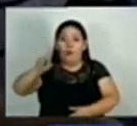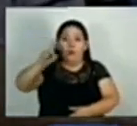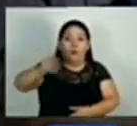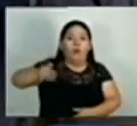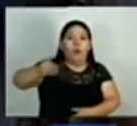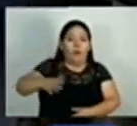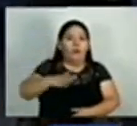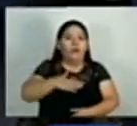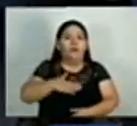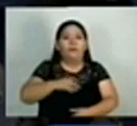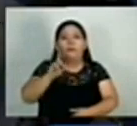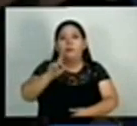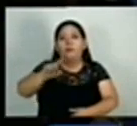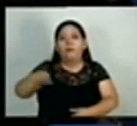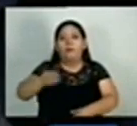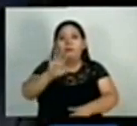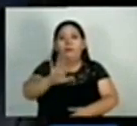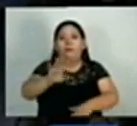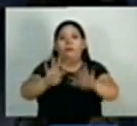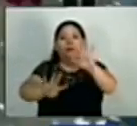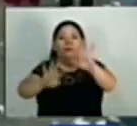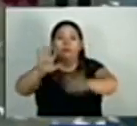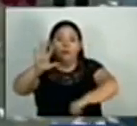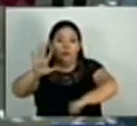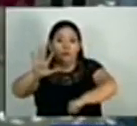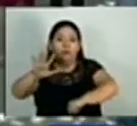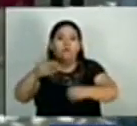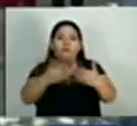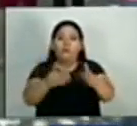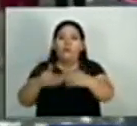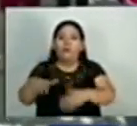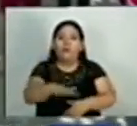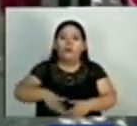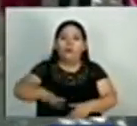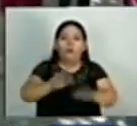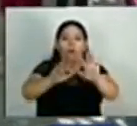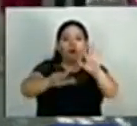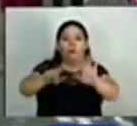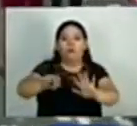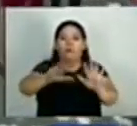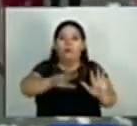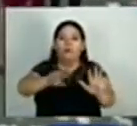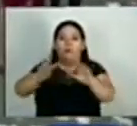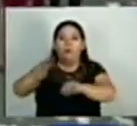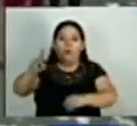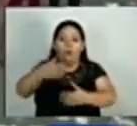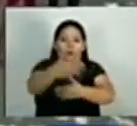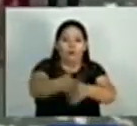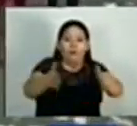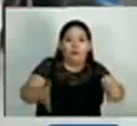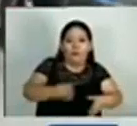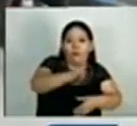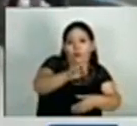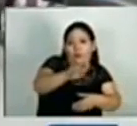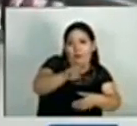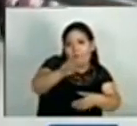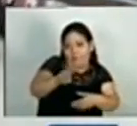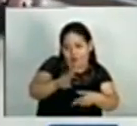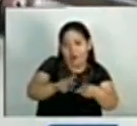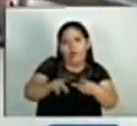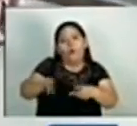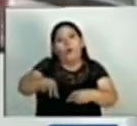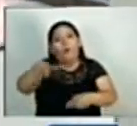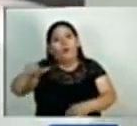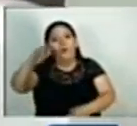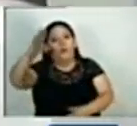habilitarán 1.595 centros de votación a nivel nacional y 8.821 juntas receptoras de voto, mientras que en el